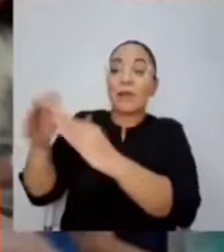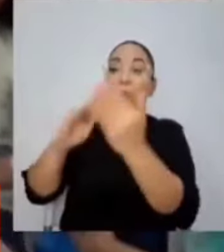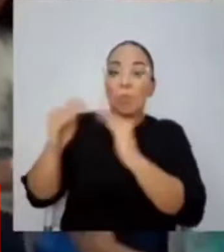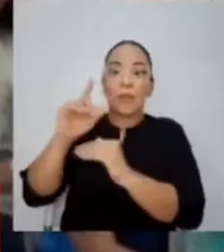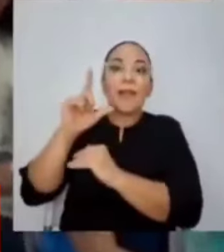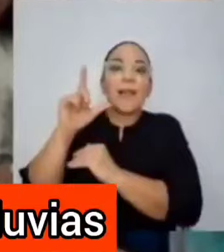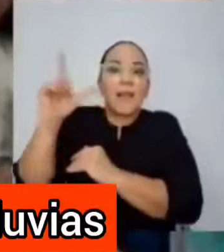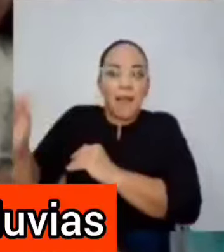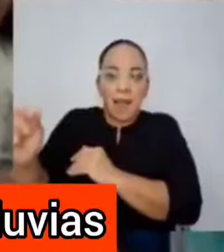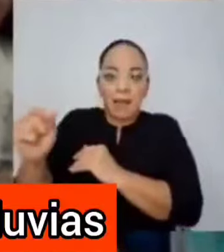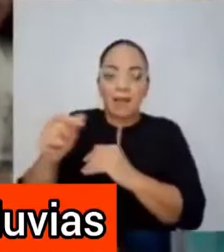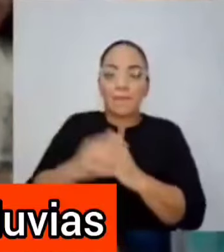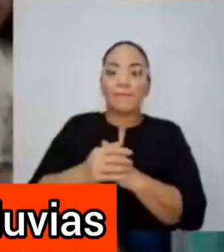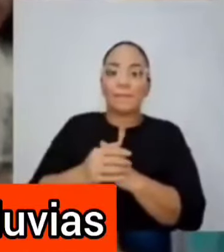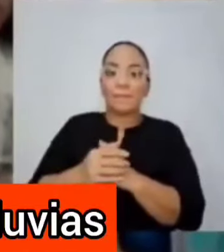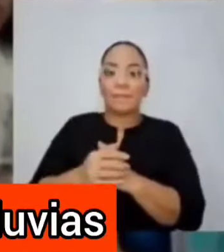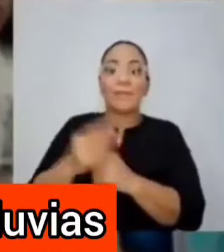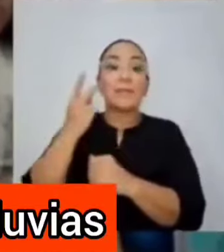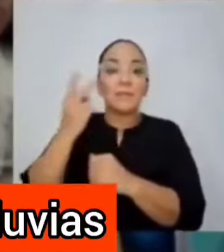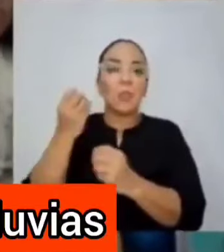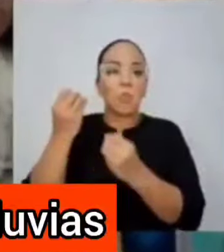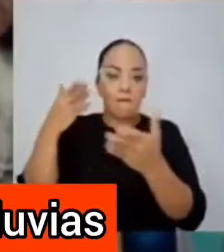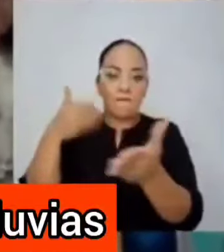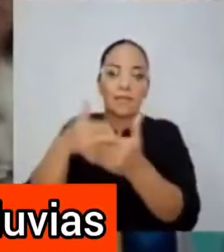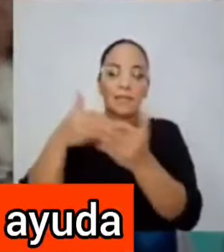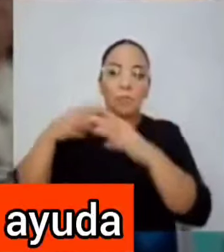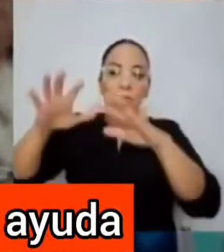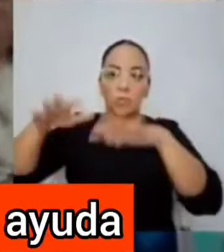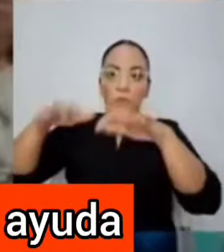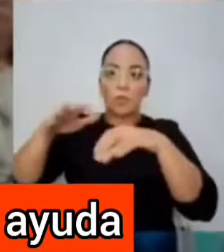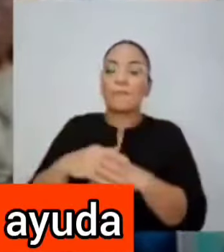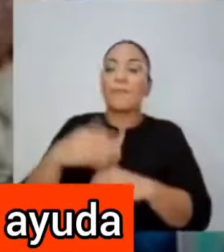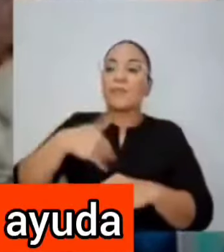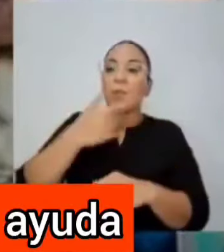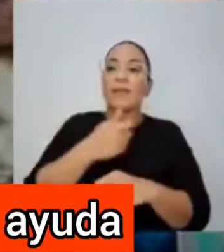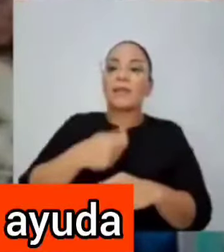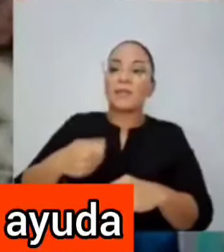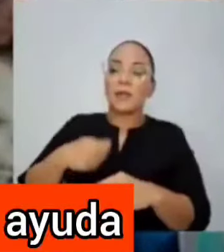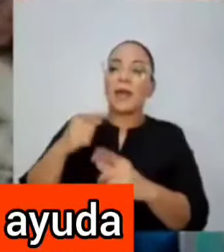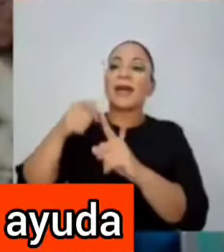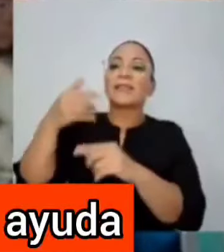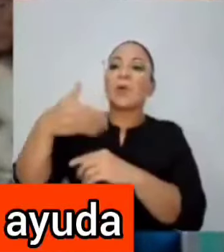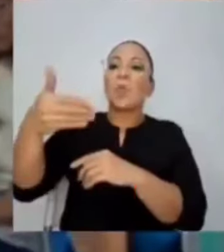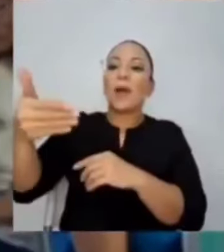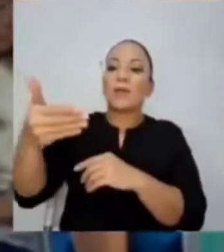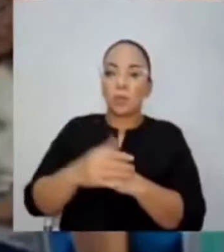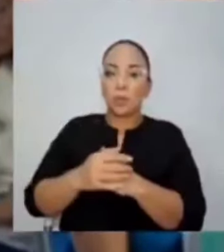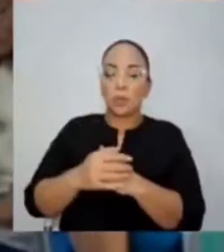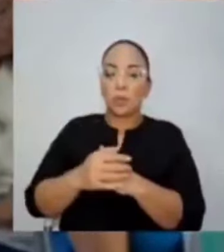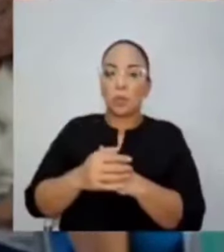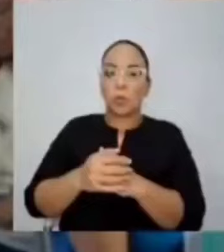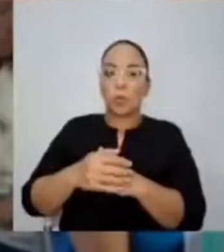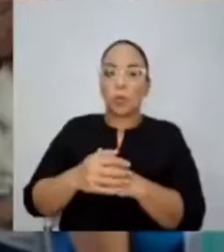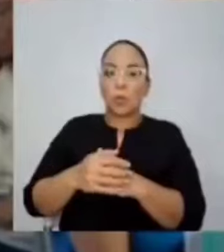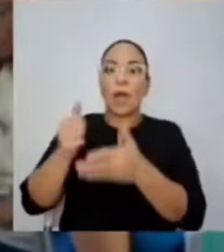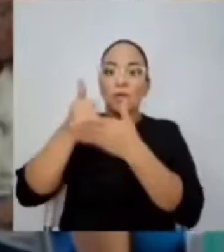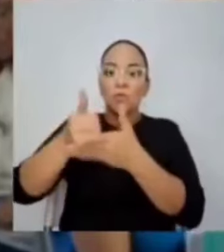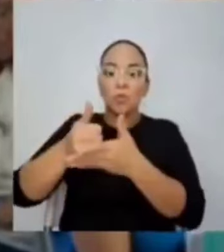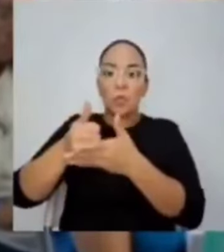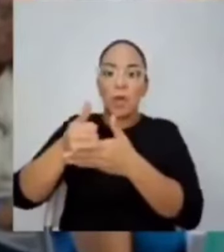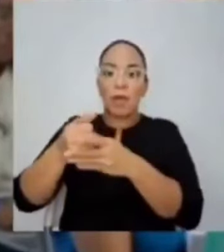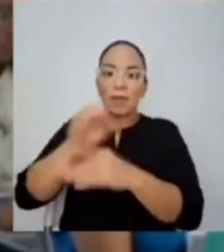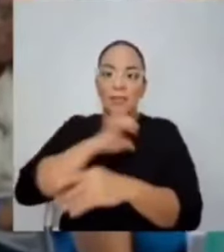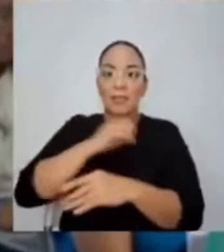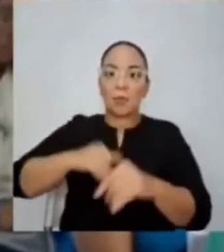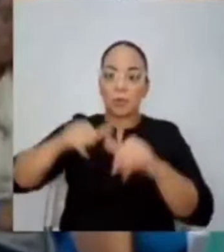lejana y que se ha visto muy afectada por las lluvias. Señor presidente, ¿hasta cuándo estará la ayuda humanitaria de El Salvador